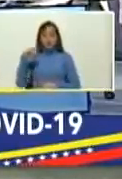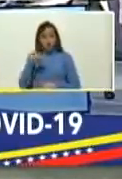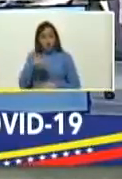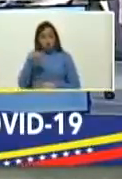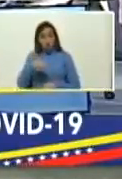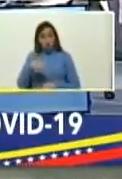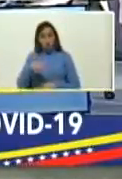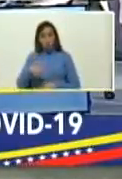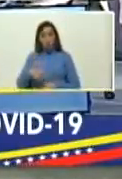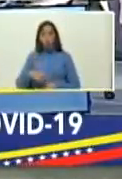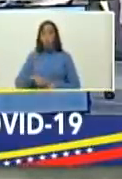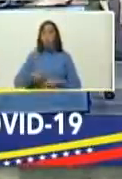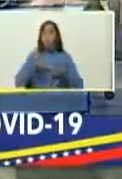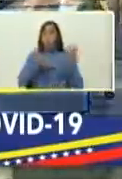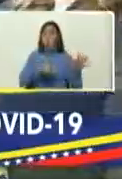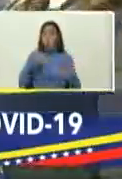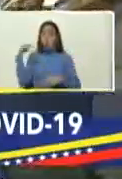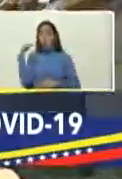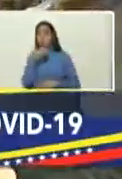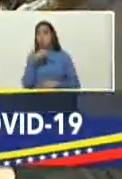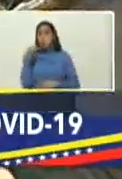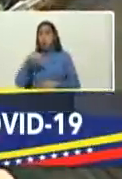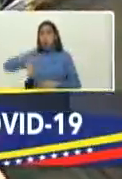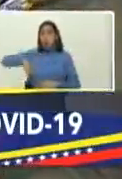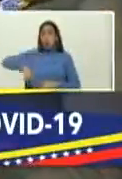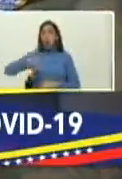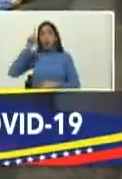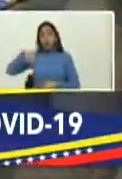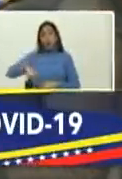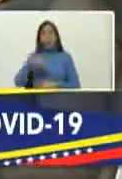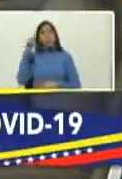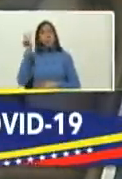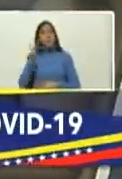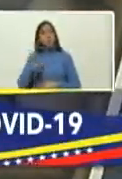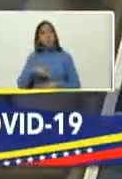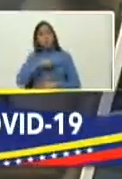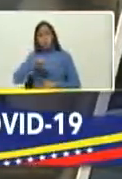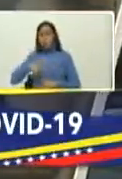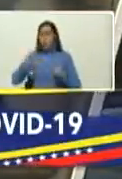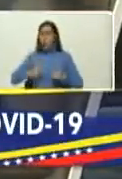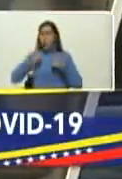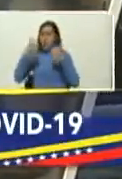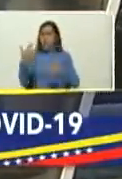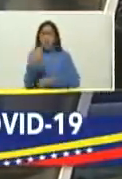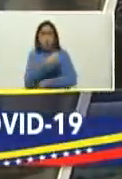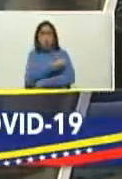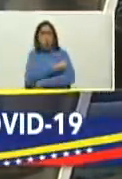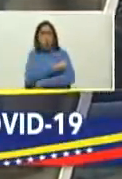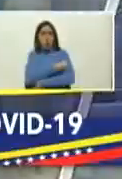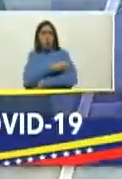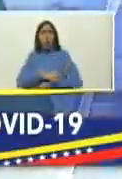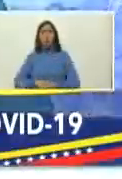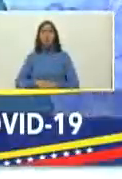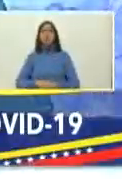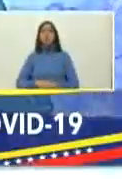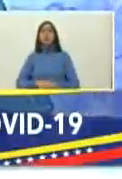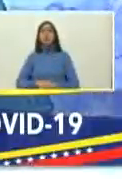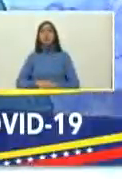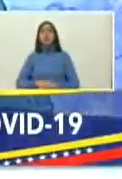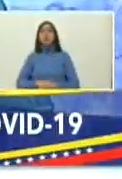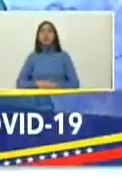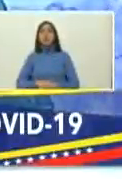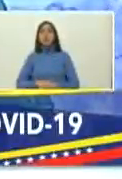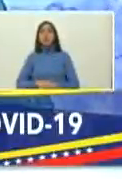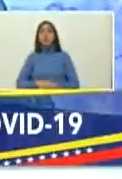8 de noviembre en Venezuela vamos a empezar la vacunación de los niños y